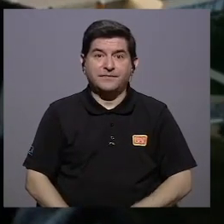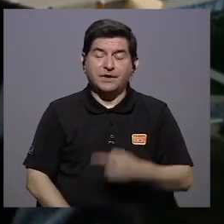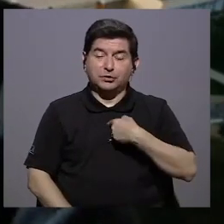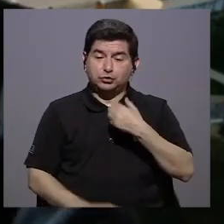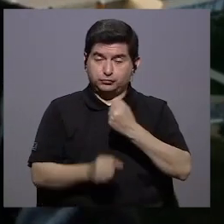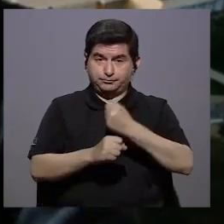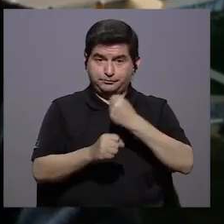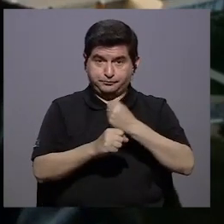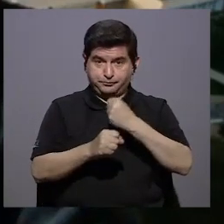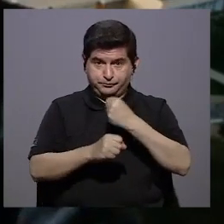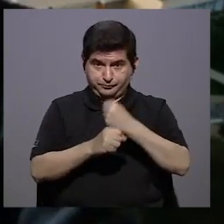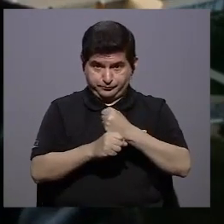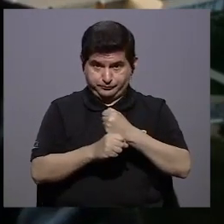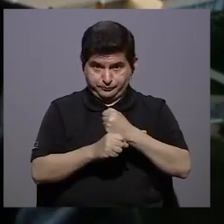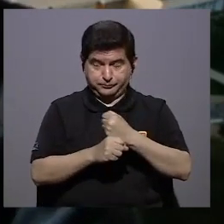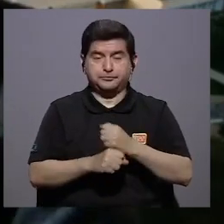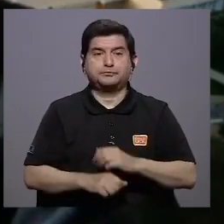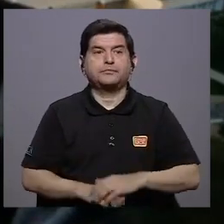yo estoy trabajando